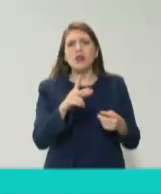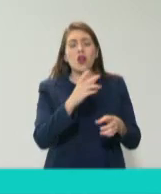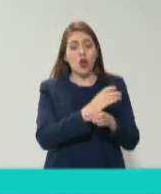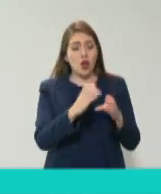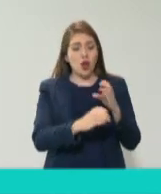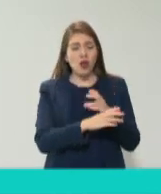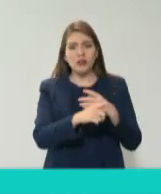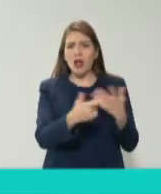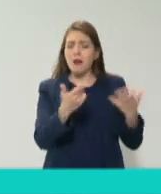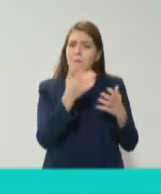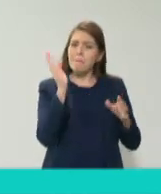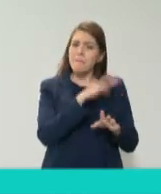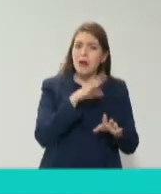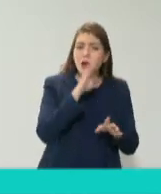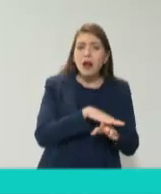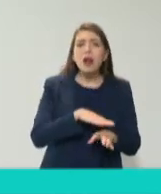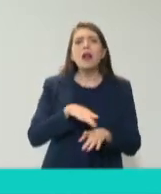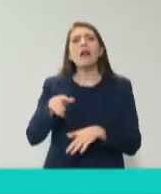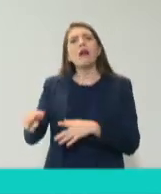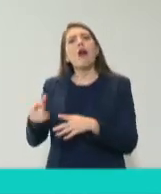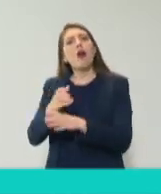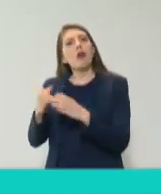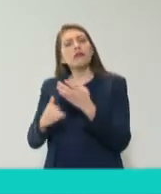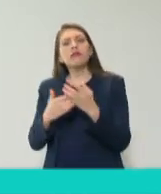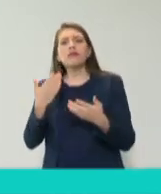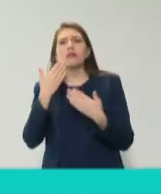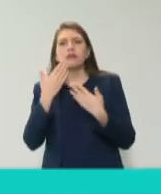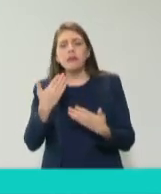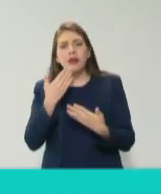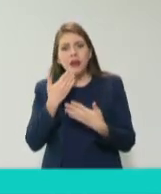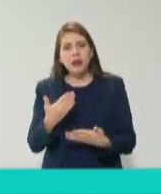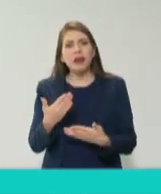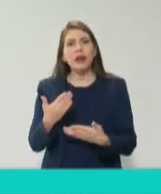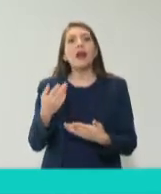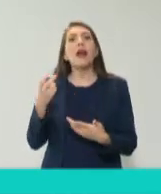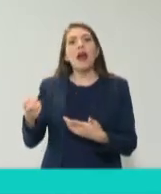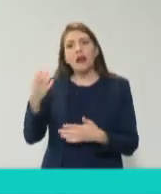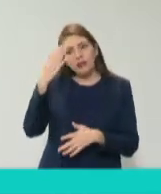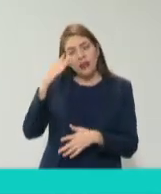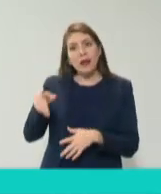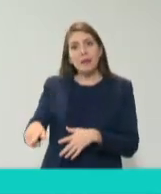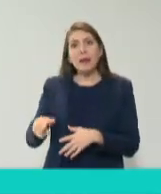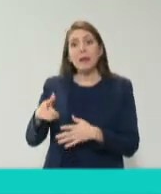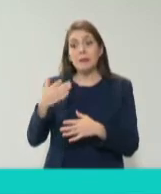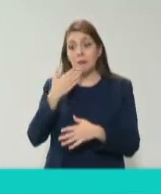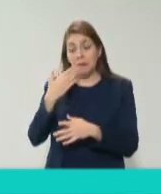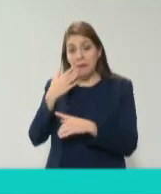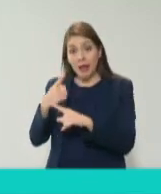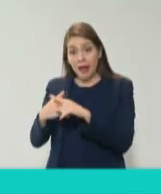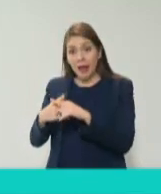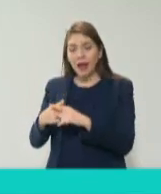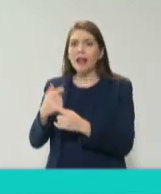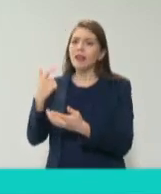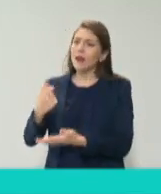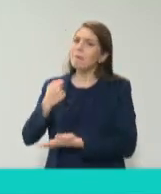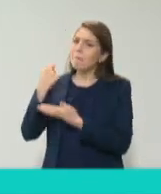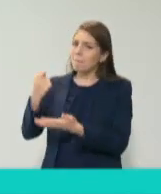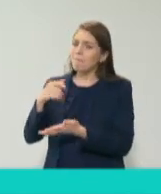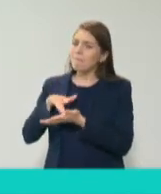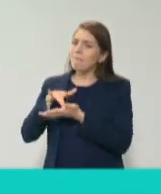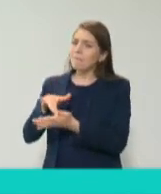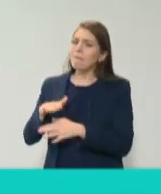en donde sí están ocurriendo las cosas bien hay que ponerles más dinero ahí sí las que no hay que quitarles el dinero